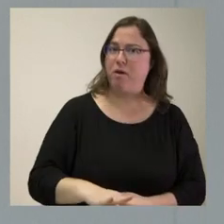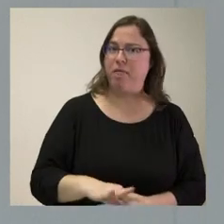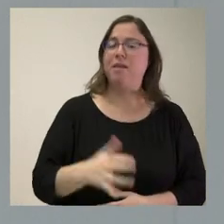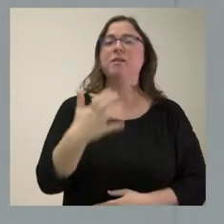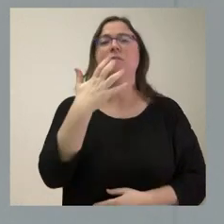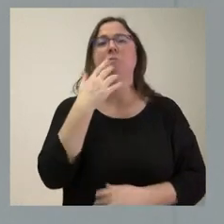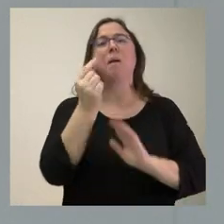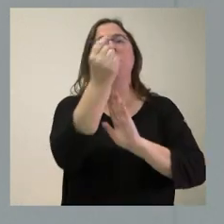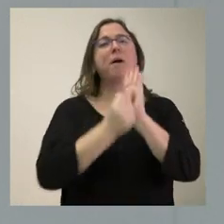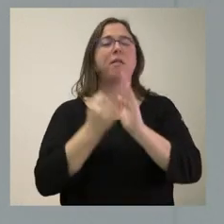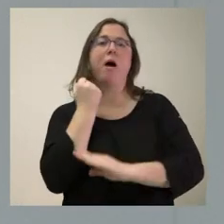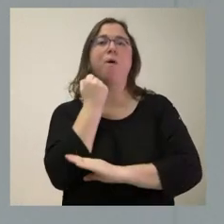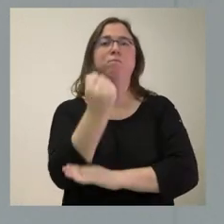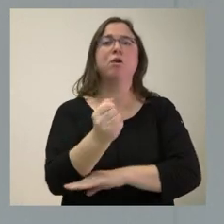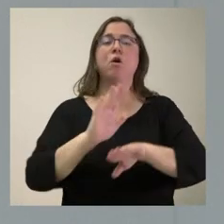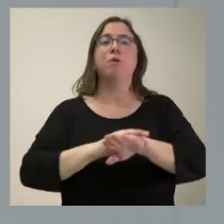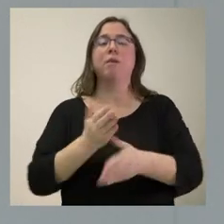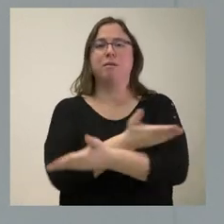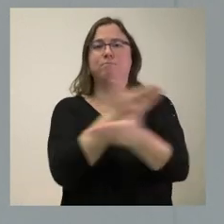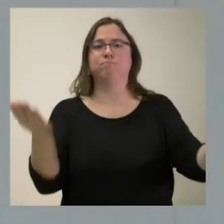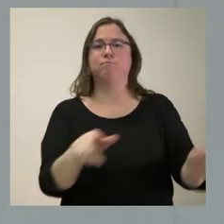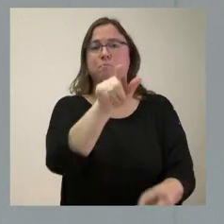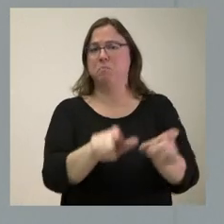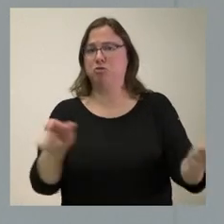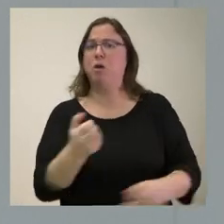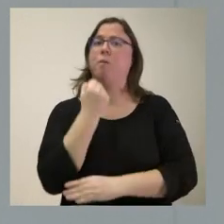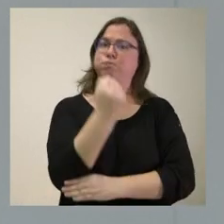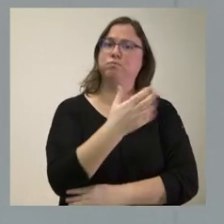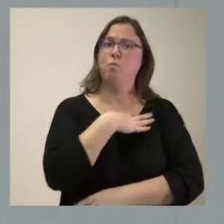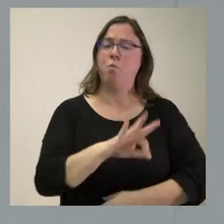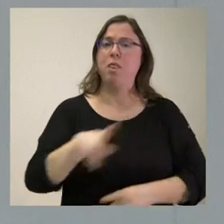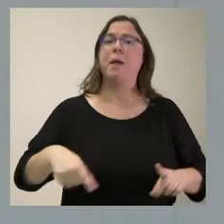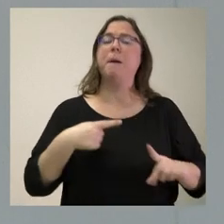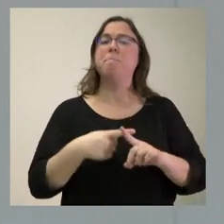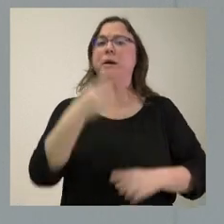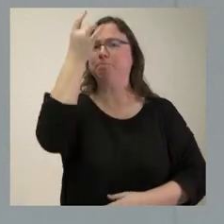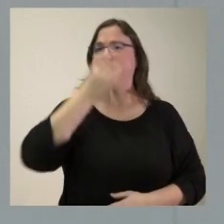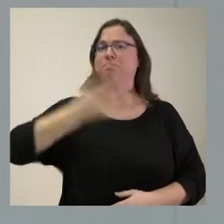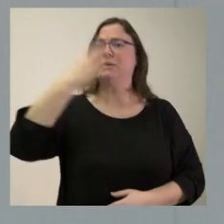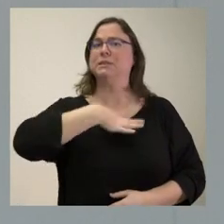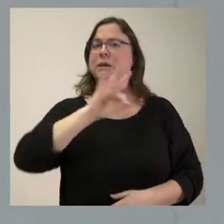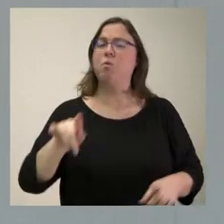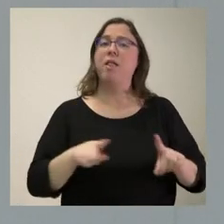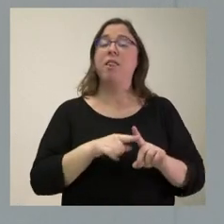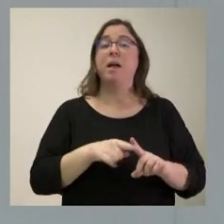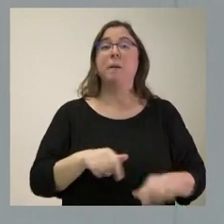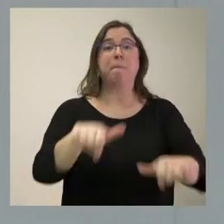medidas de apoyo al conjunto de los ciudadanos. Y que también se pueden tomar iniciativas que hagan que la tasa de paro de Castilla y León sea